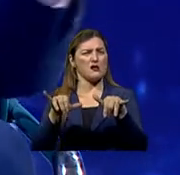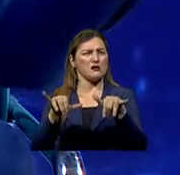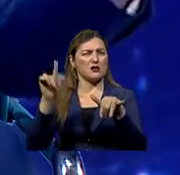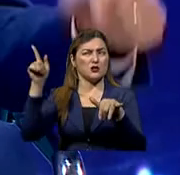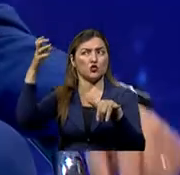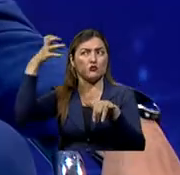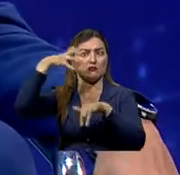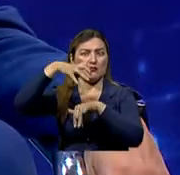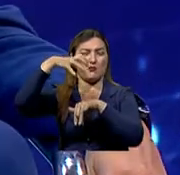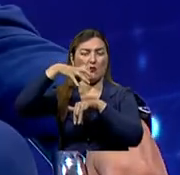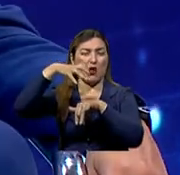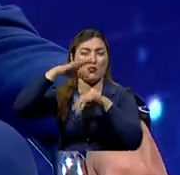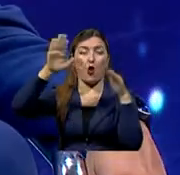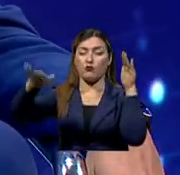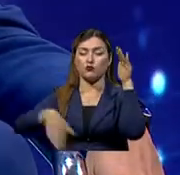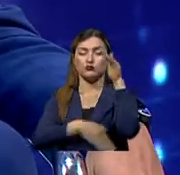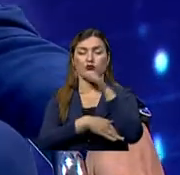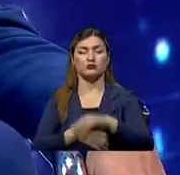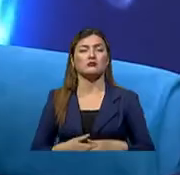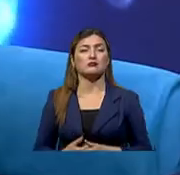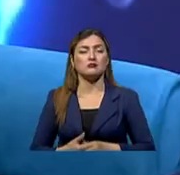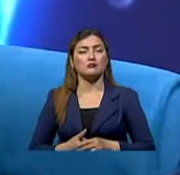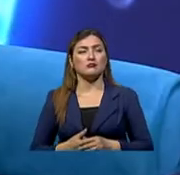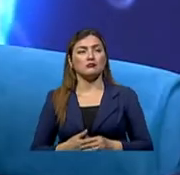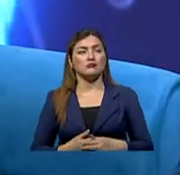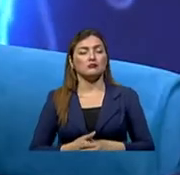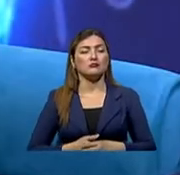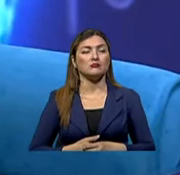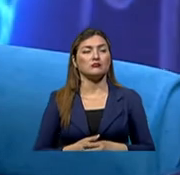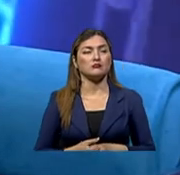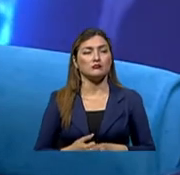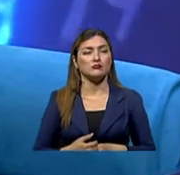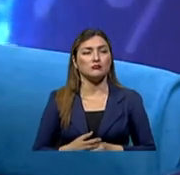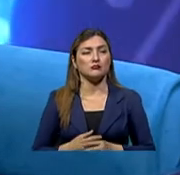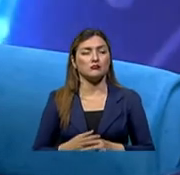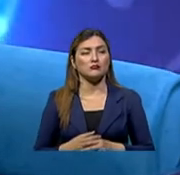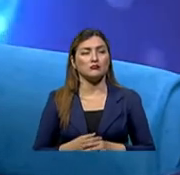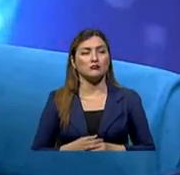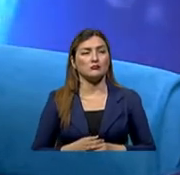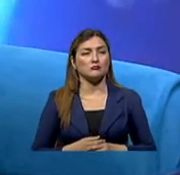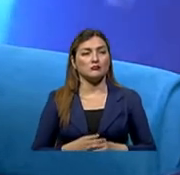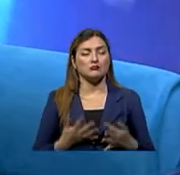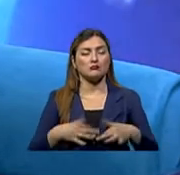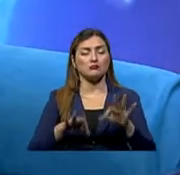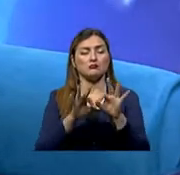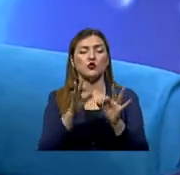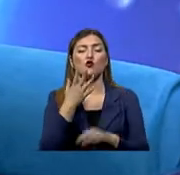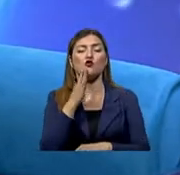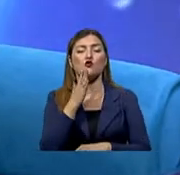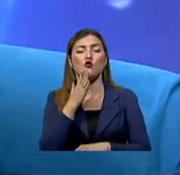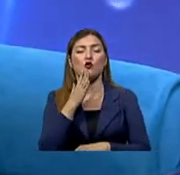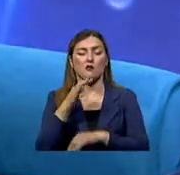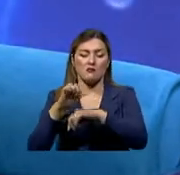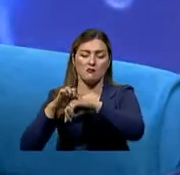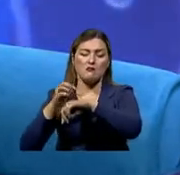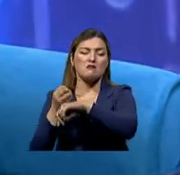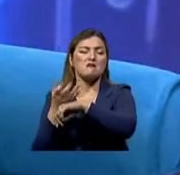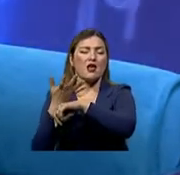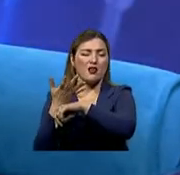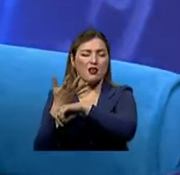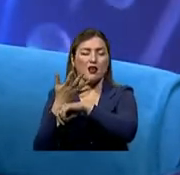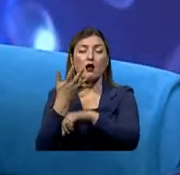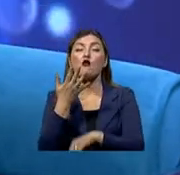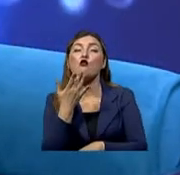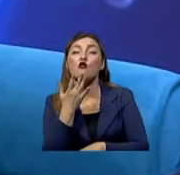el sol nos da 12 horas al día. Es realmente importante tener en cuenta el color de la piel, el color de los ojos y el color del cabello. Según la